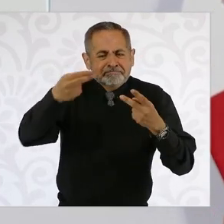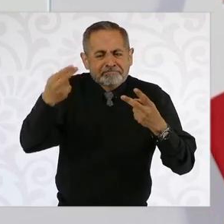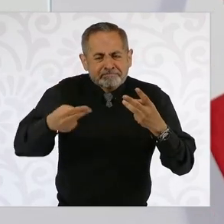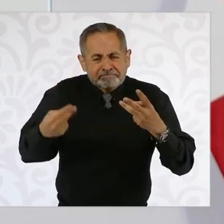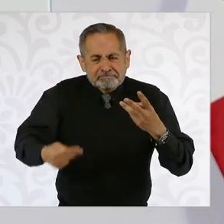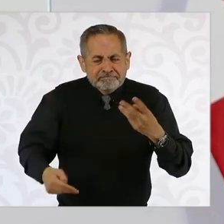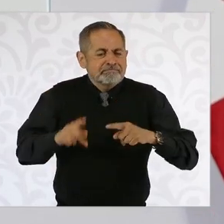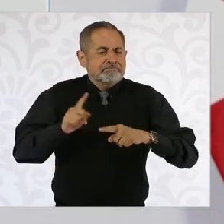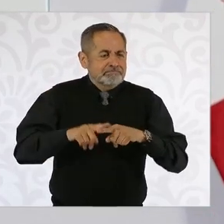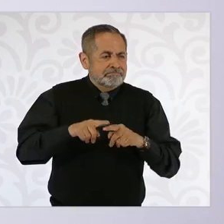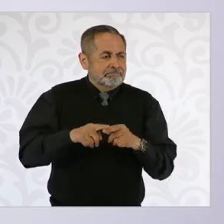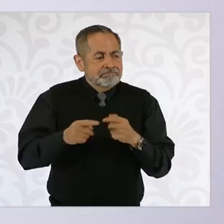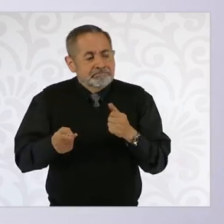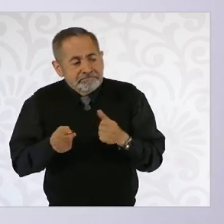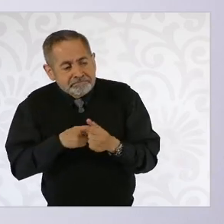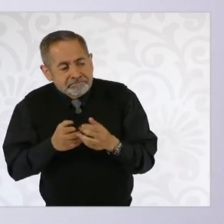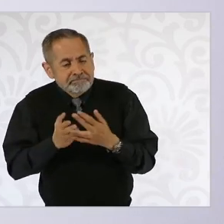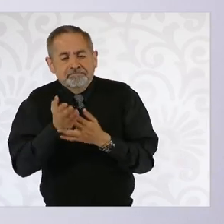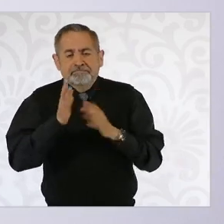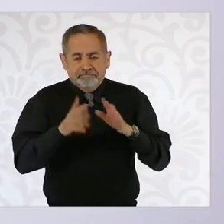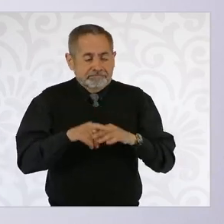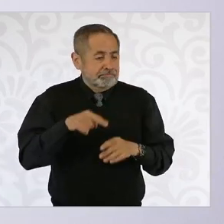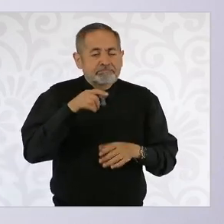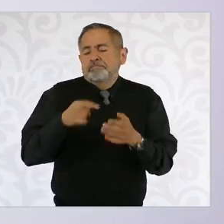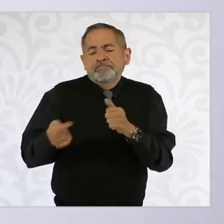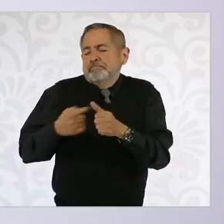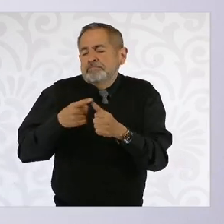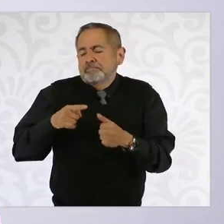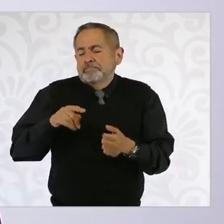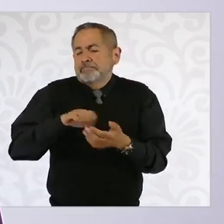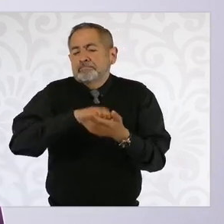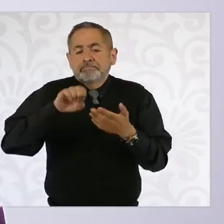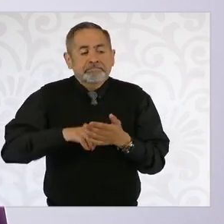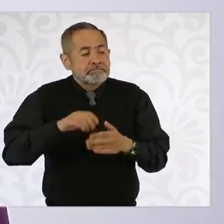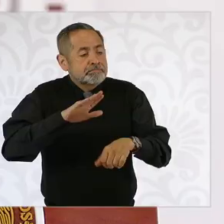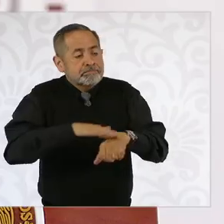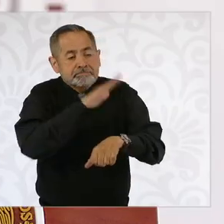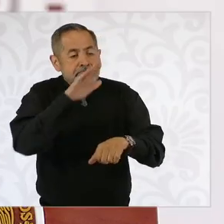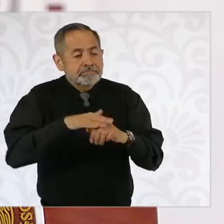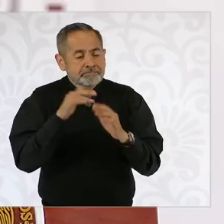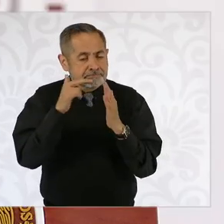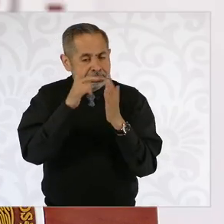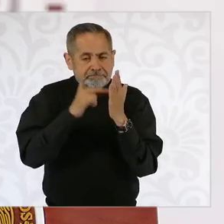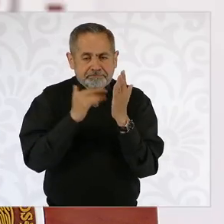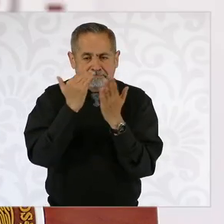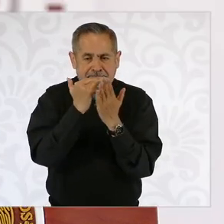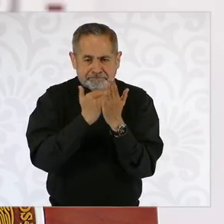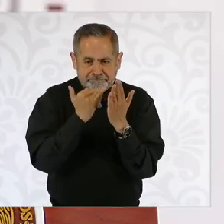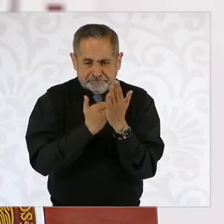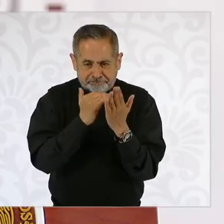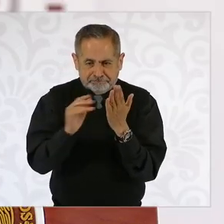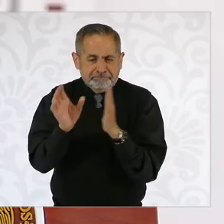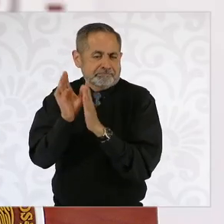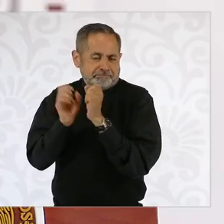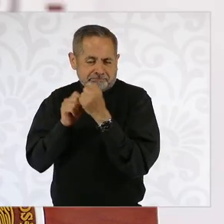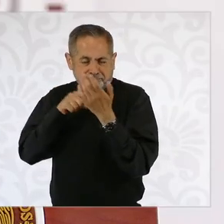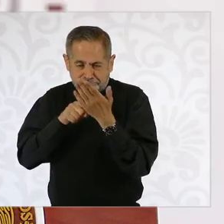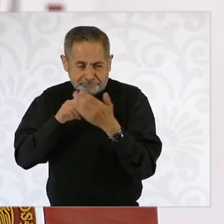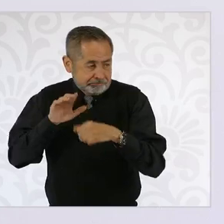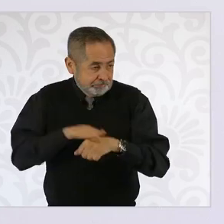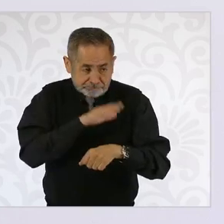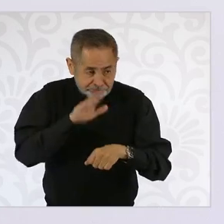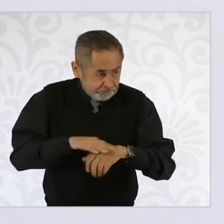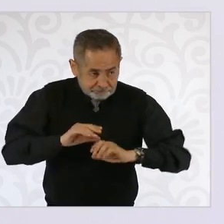primera prueba, que es que realmente cumplan con los requisitos que están establecidos en la Constitución.